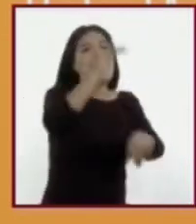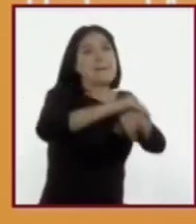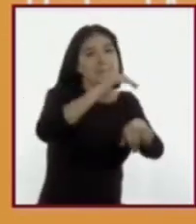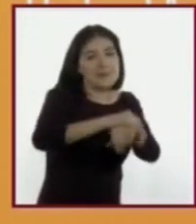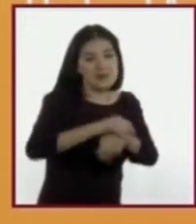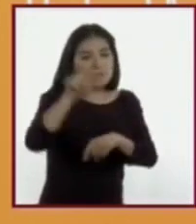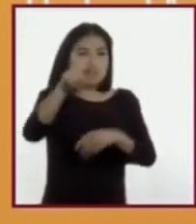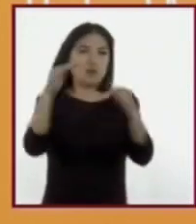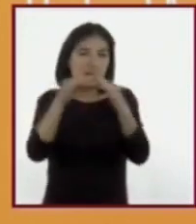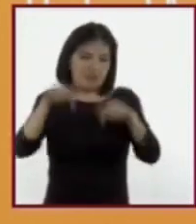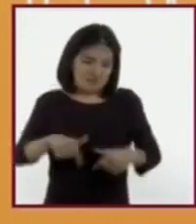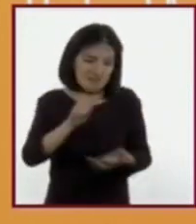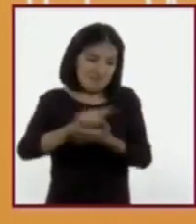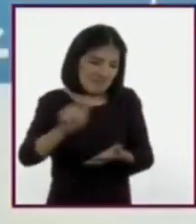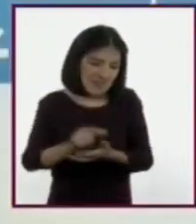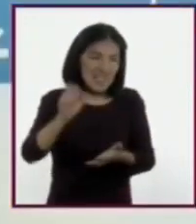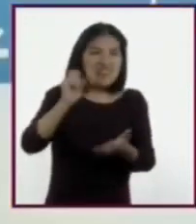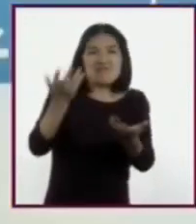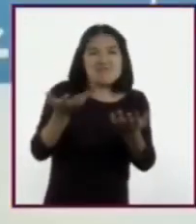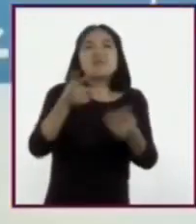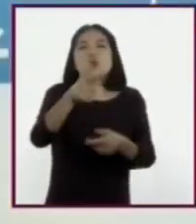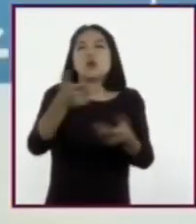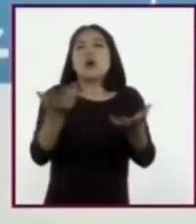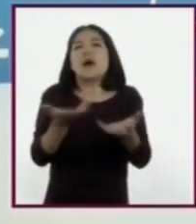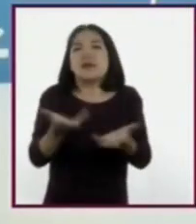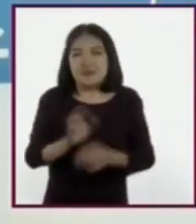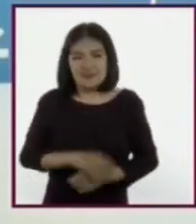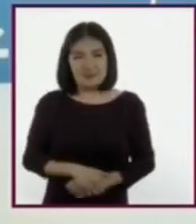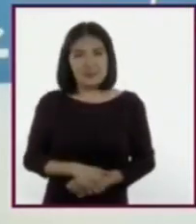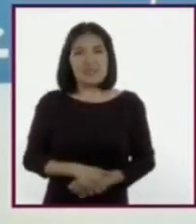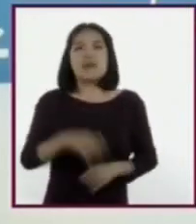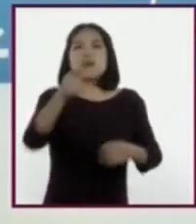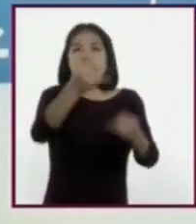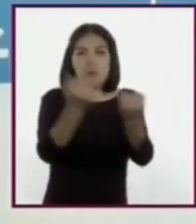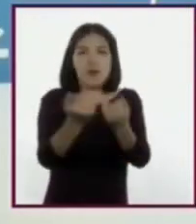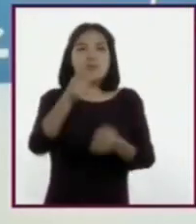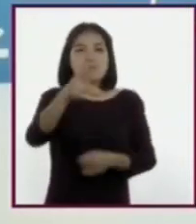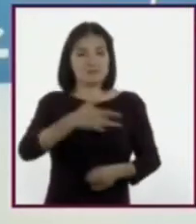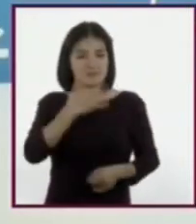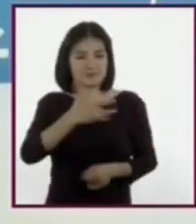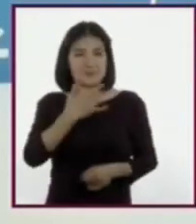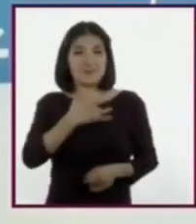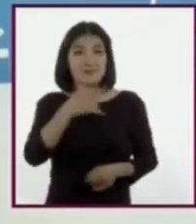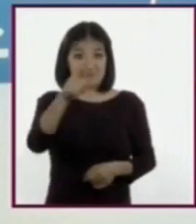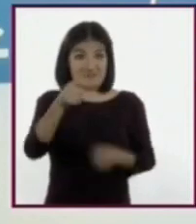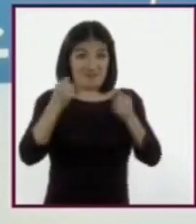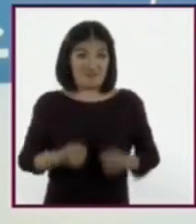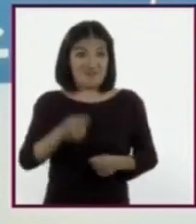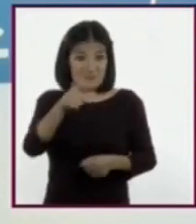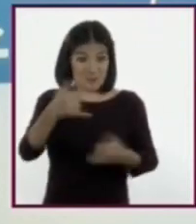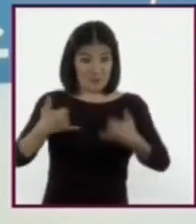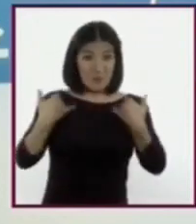quehaceres en casa, ¿qué más? ¿Cabe en sus días y en su ánimo cuidar un bebé? ¿Trabajar para poder